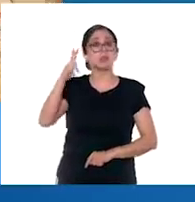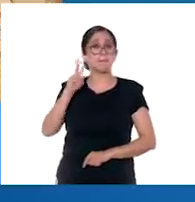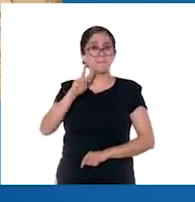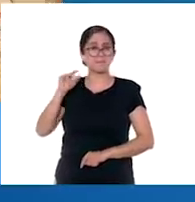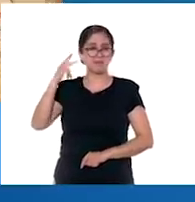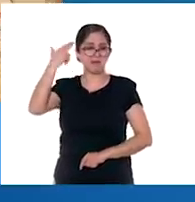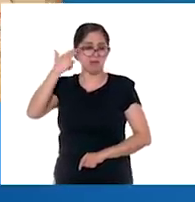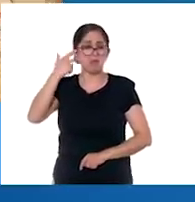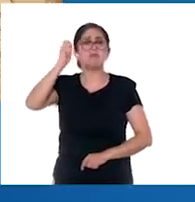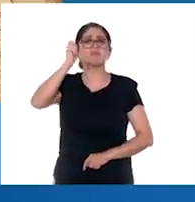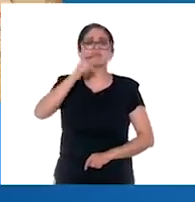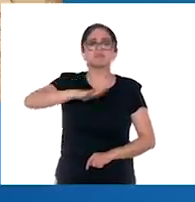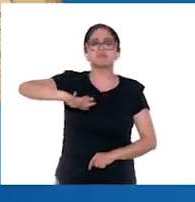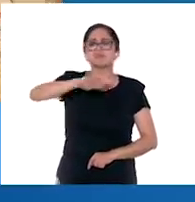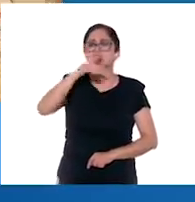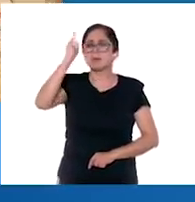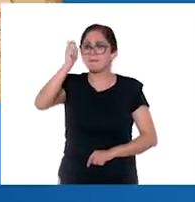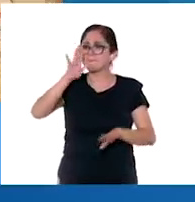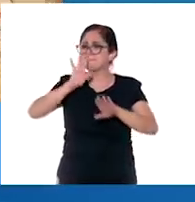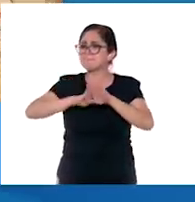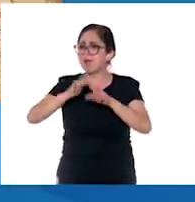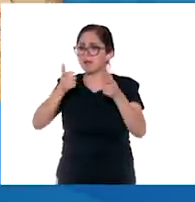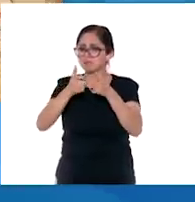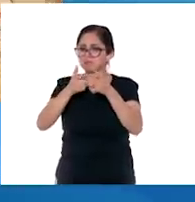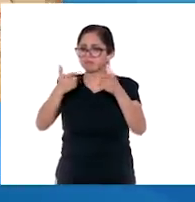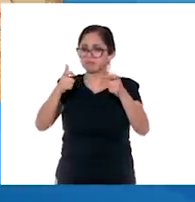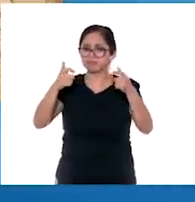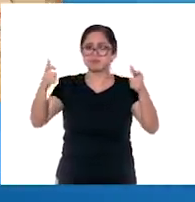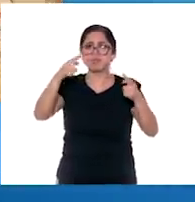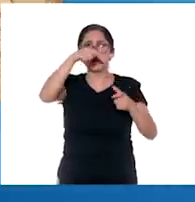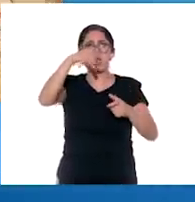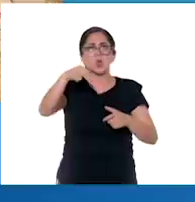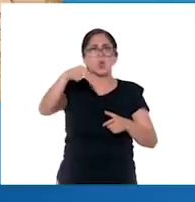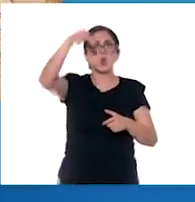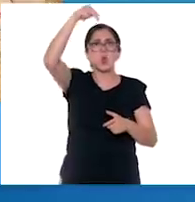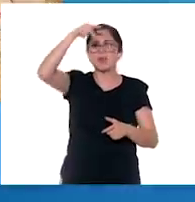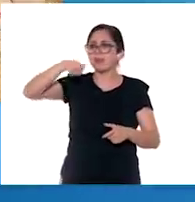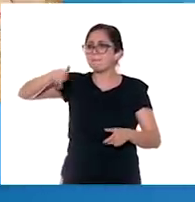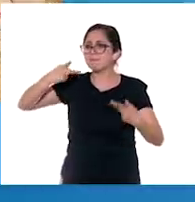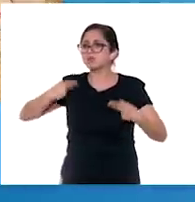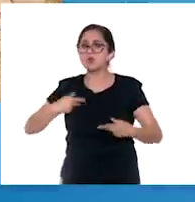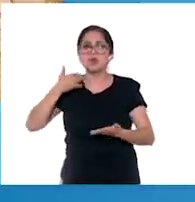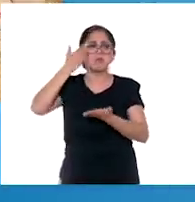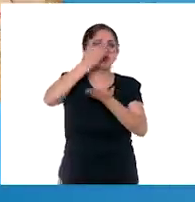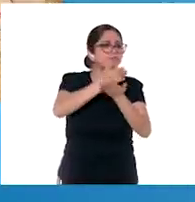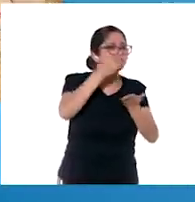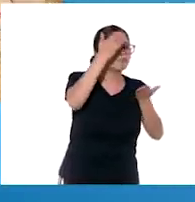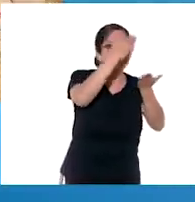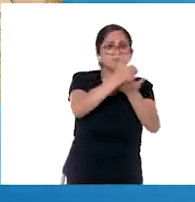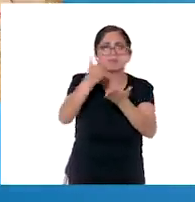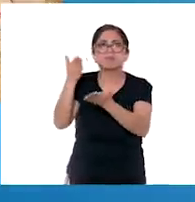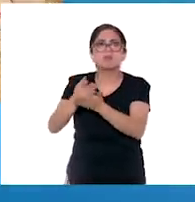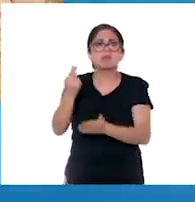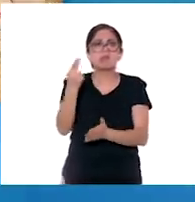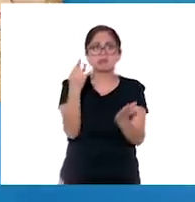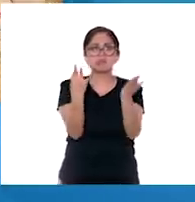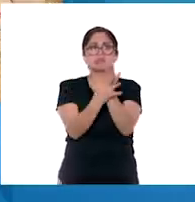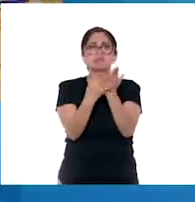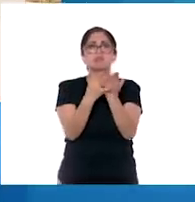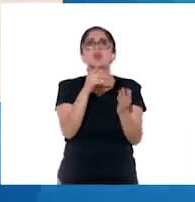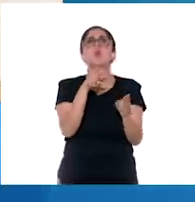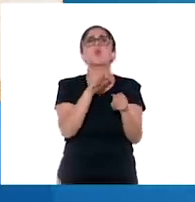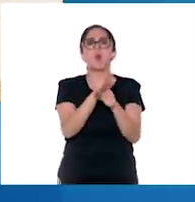posible la expansión del territorio, que creció hacia el norte gracias a numerosas expediciones que iban en busca de un codiciado metal, la plata.